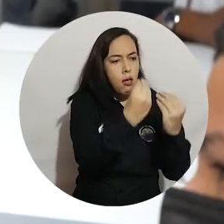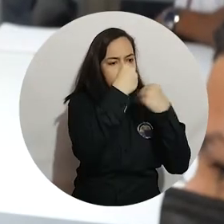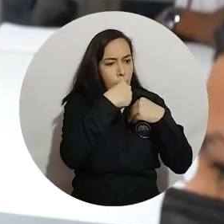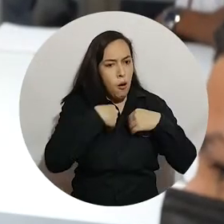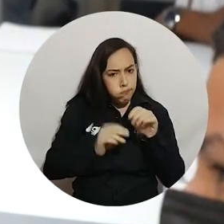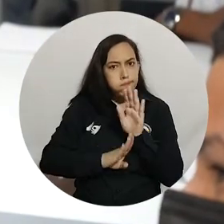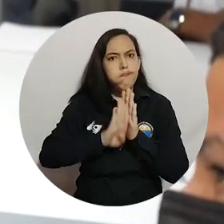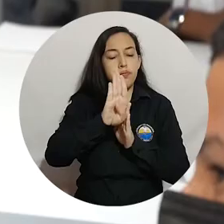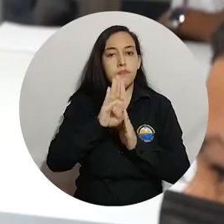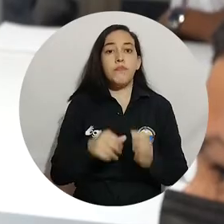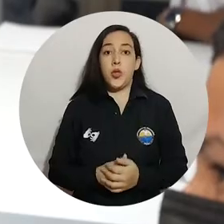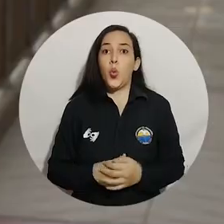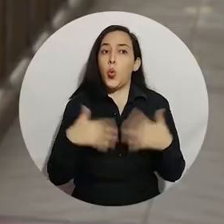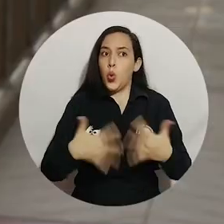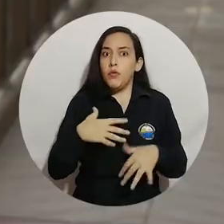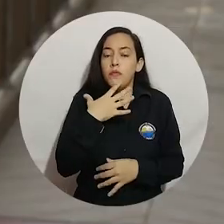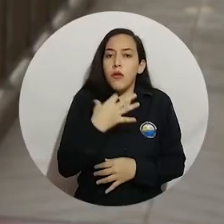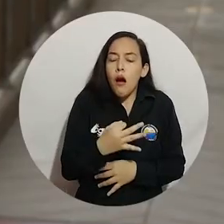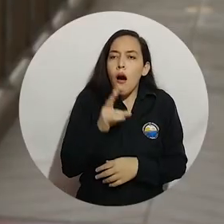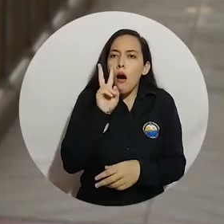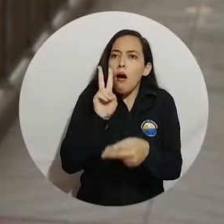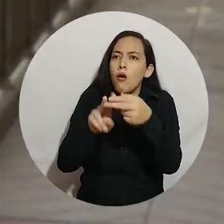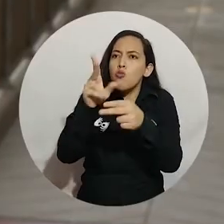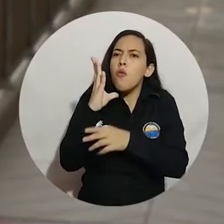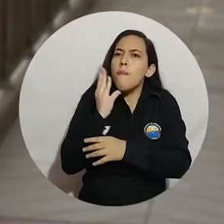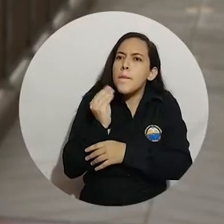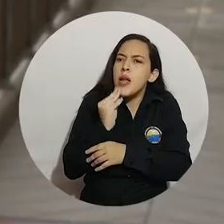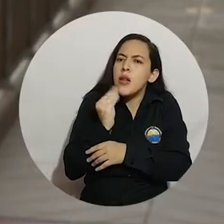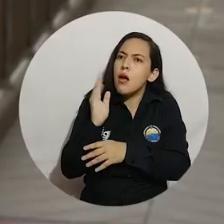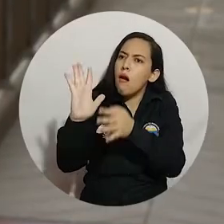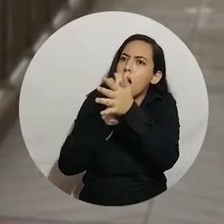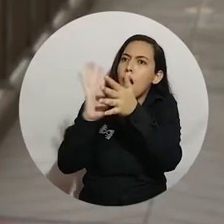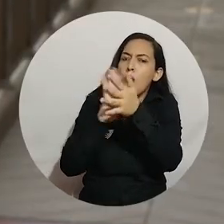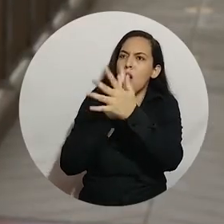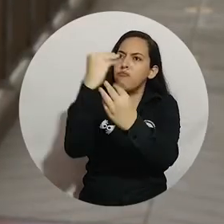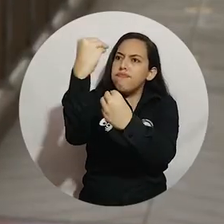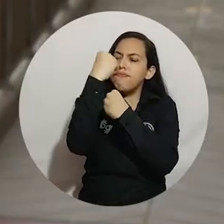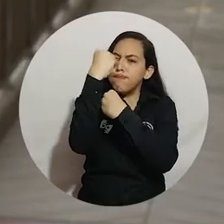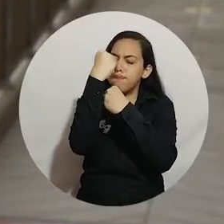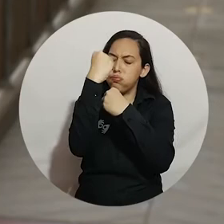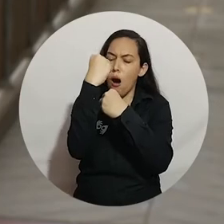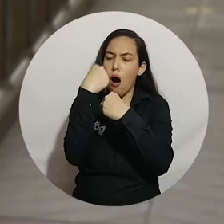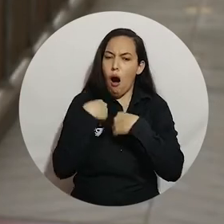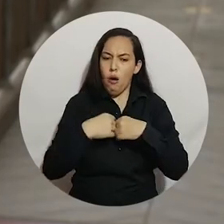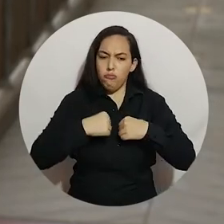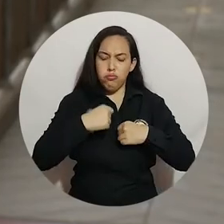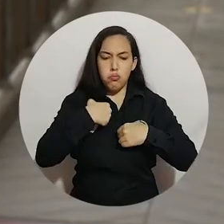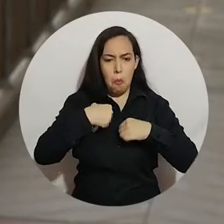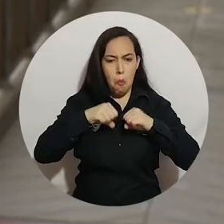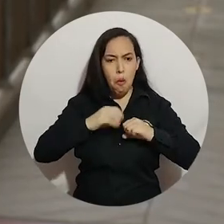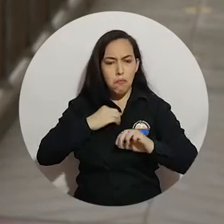carrera y fortalecieron su vida profesional. Conocer la verdad estos casos que fueron mediante las capacitaciones nos ayuda mucho